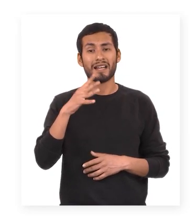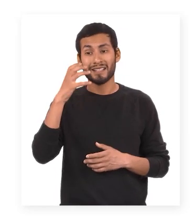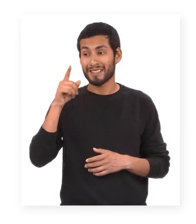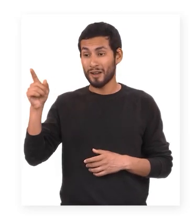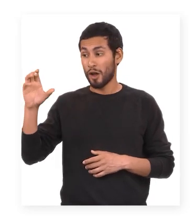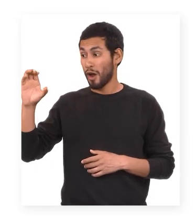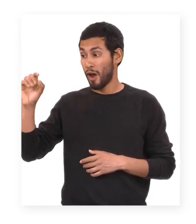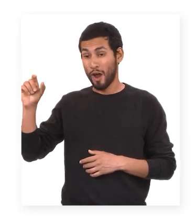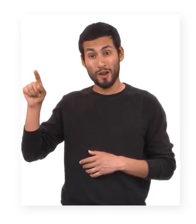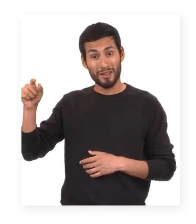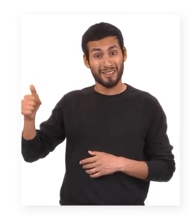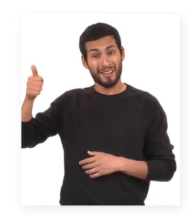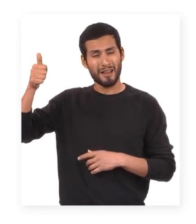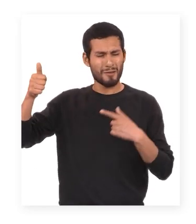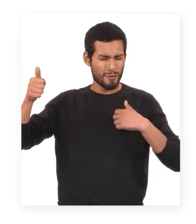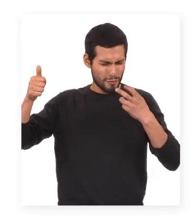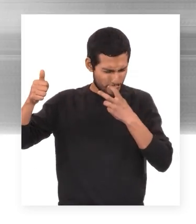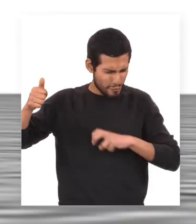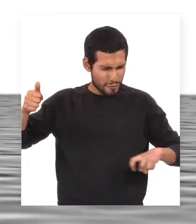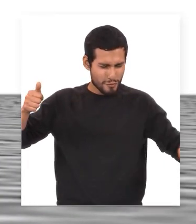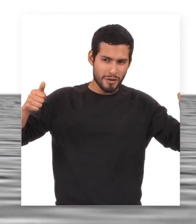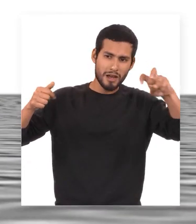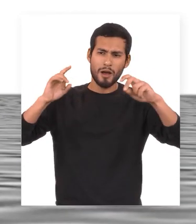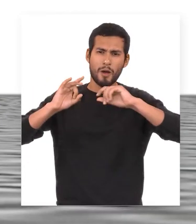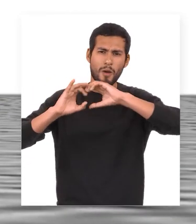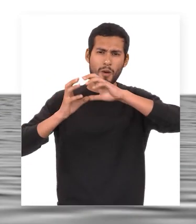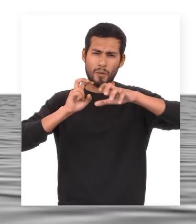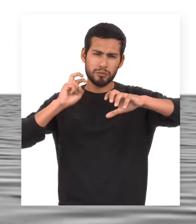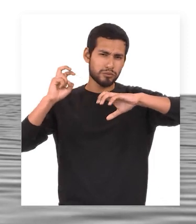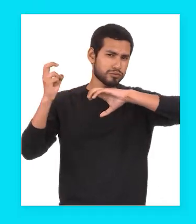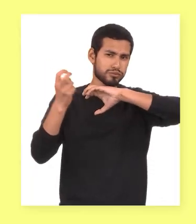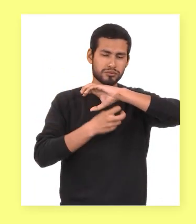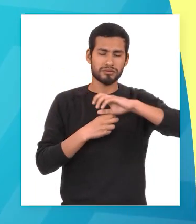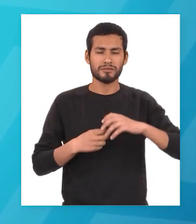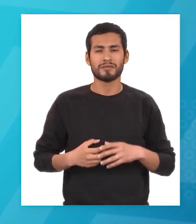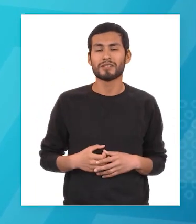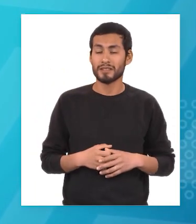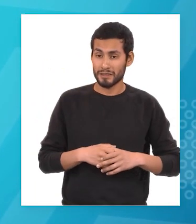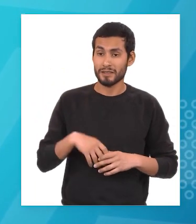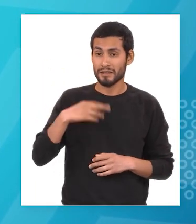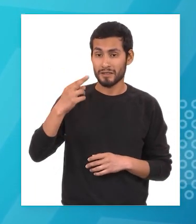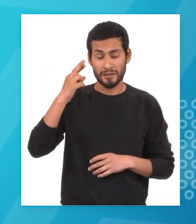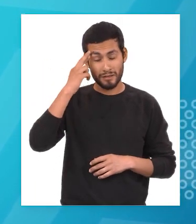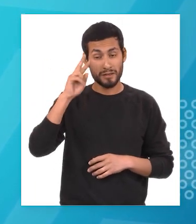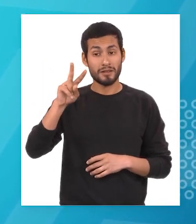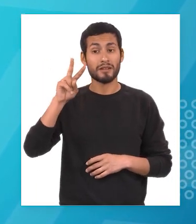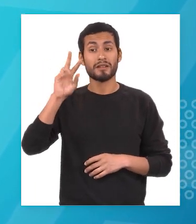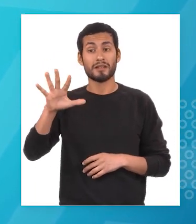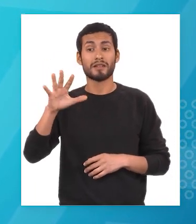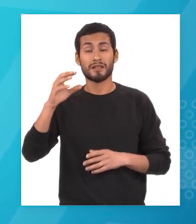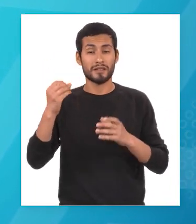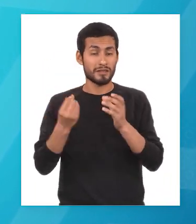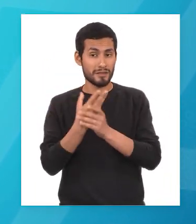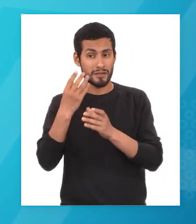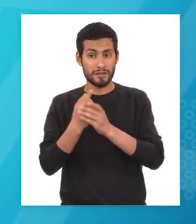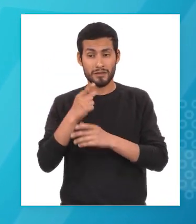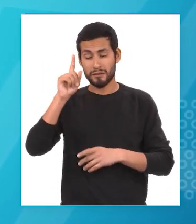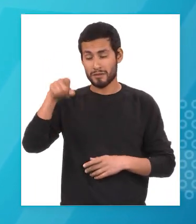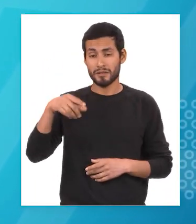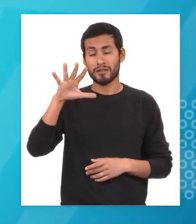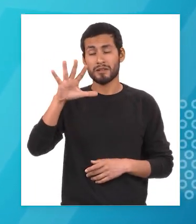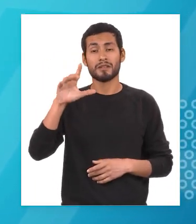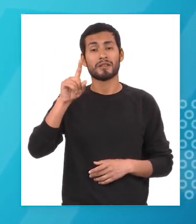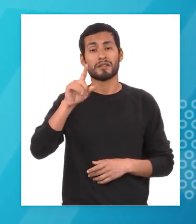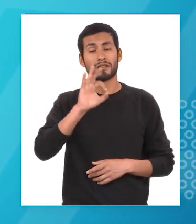superar las aventuras de colón dando la vuelta al mundo para ello el 25 de septiembre de